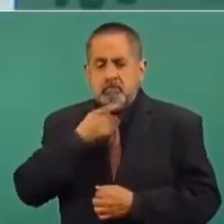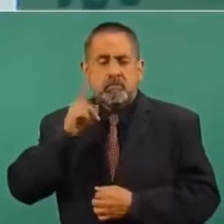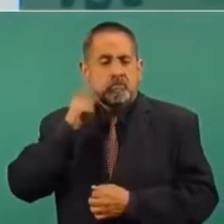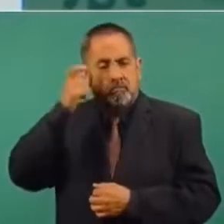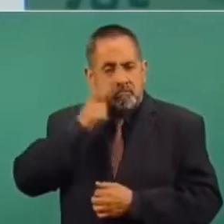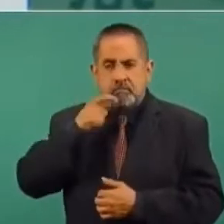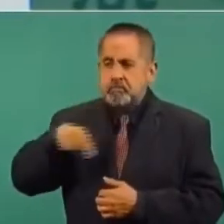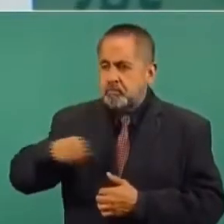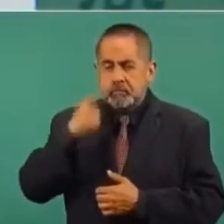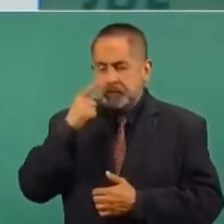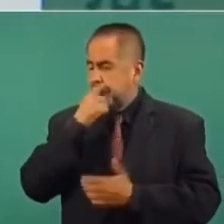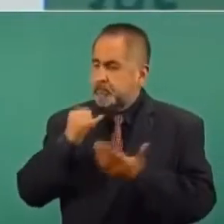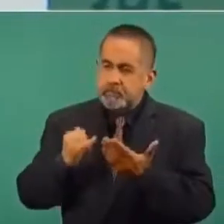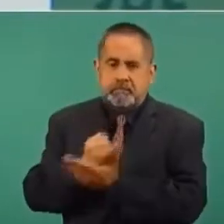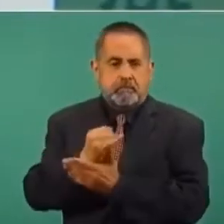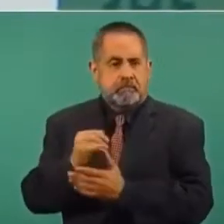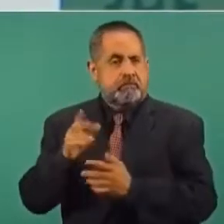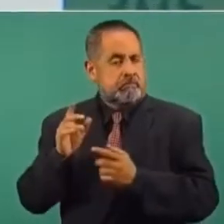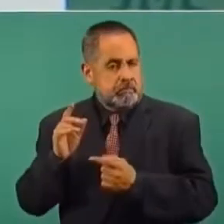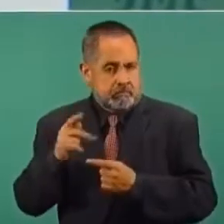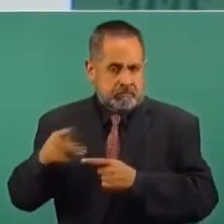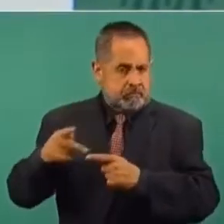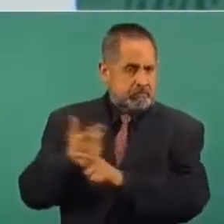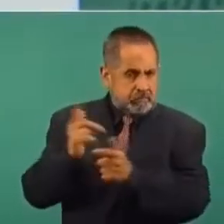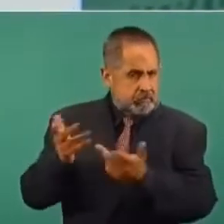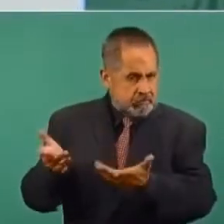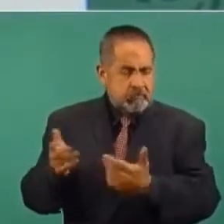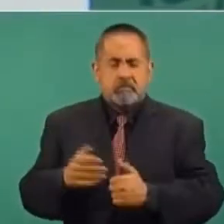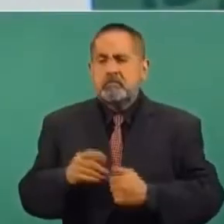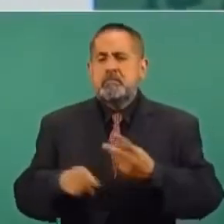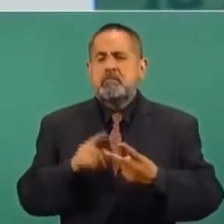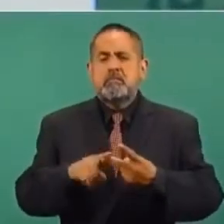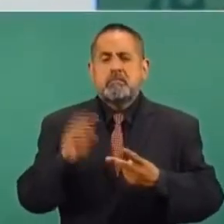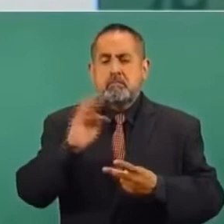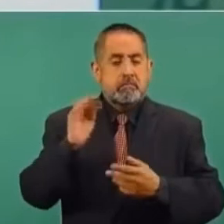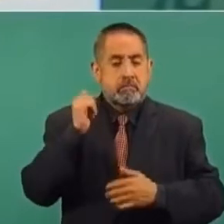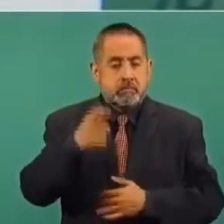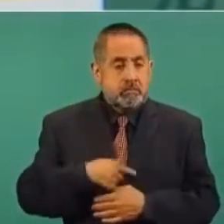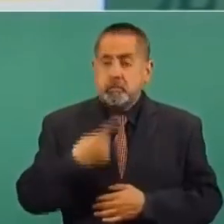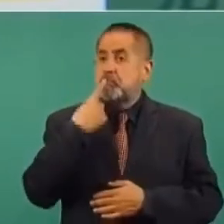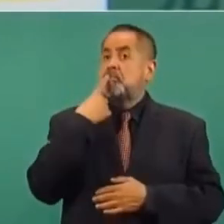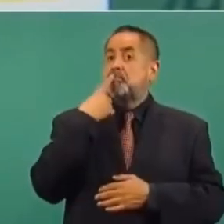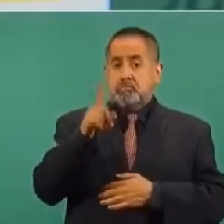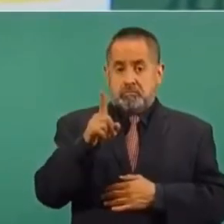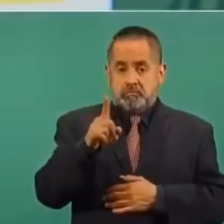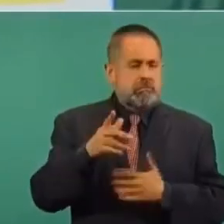Guerrero, de que si hay una acusación,